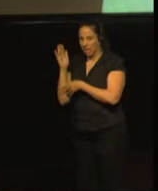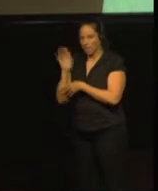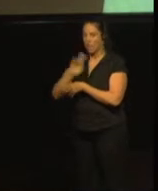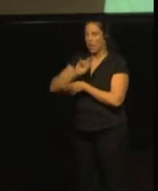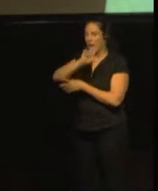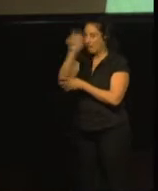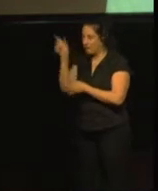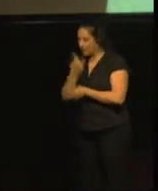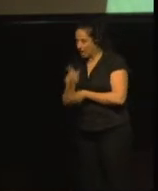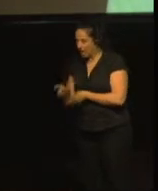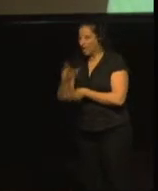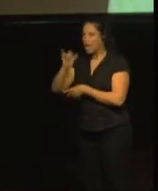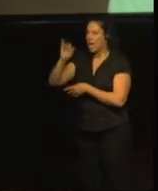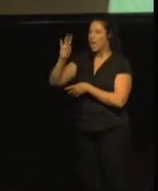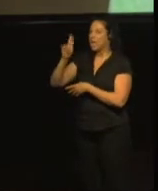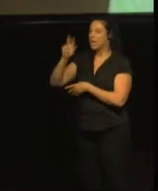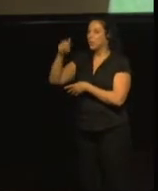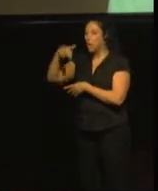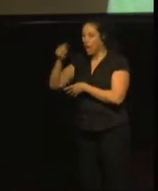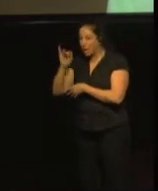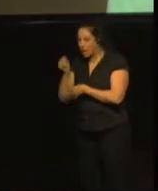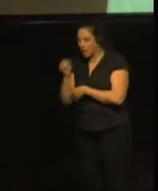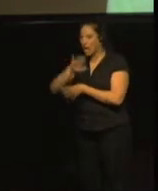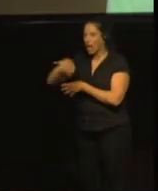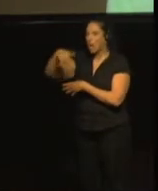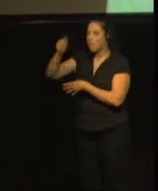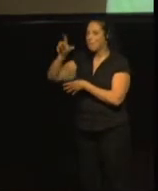Lituania, Malta,